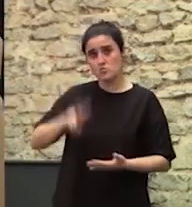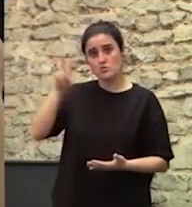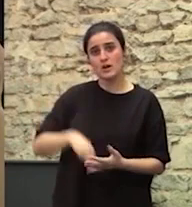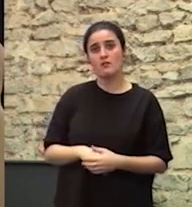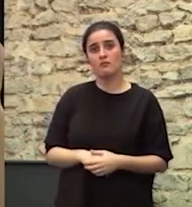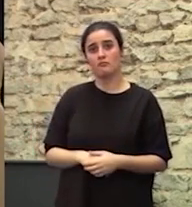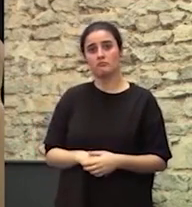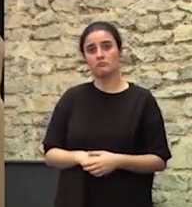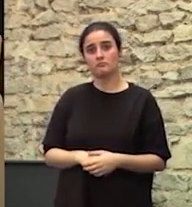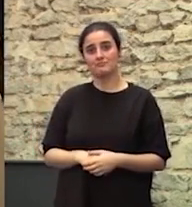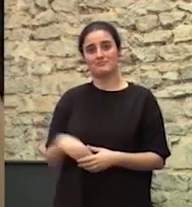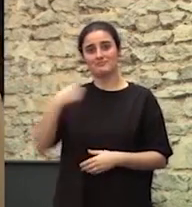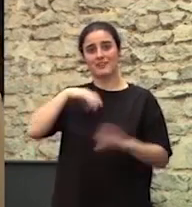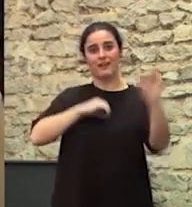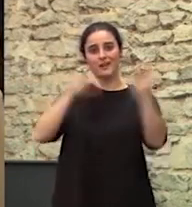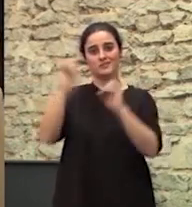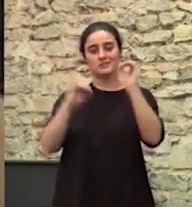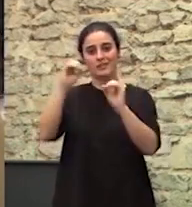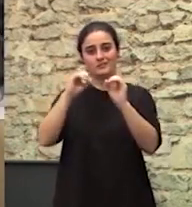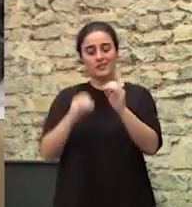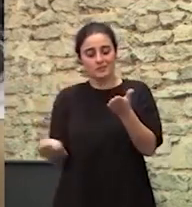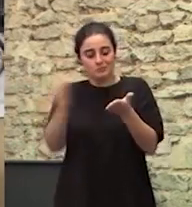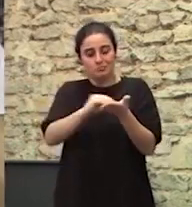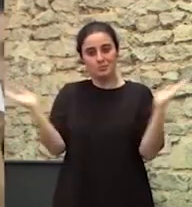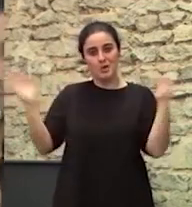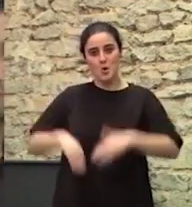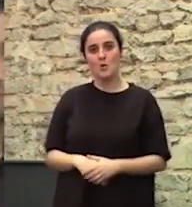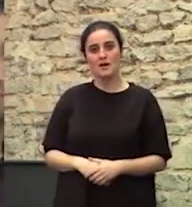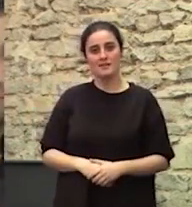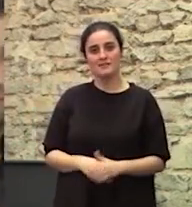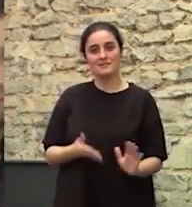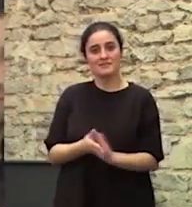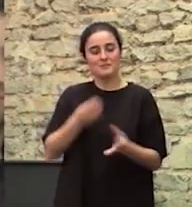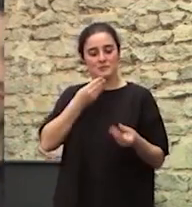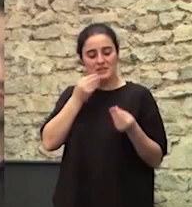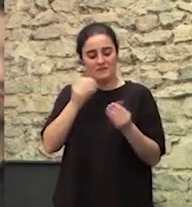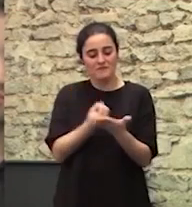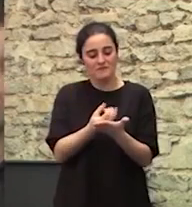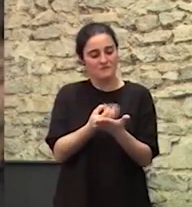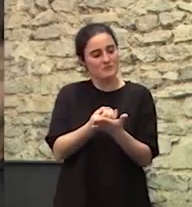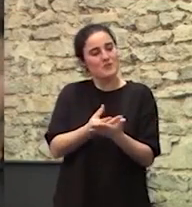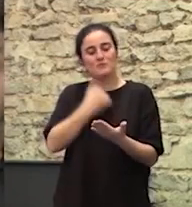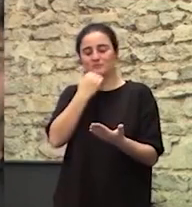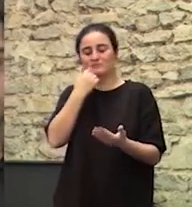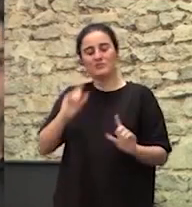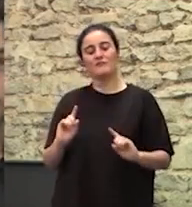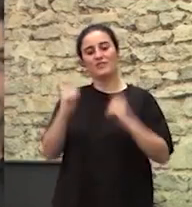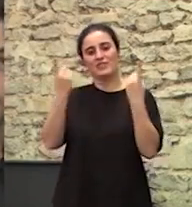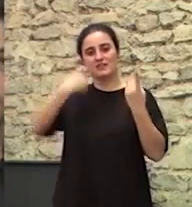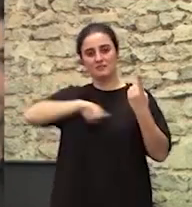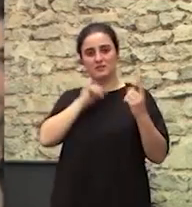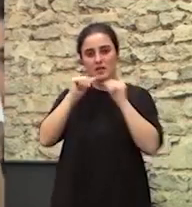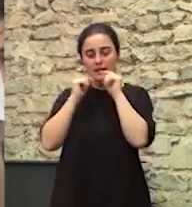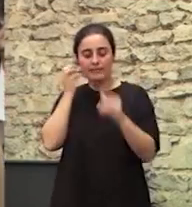Que no aparecemos en las estadísticas Que no hay un informe oficial que hable de eso A las mujeres